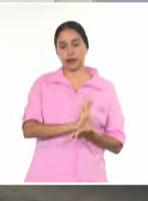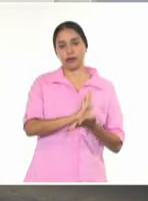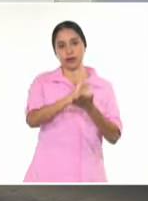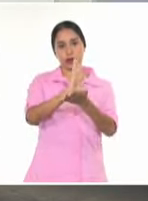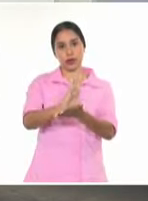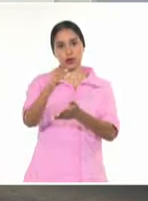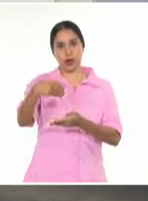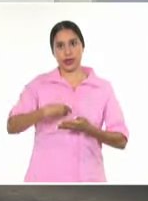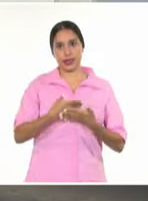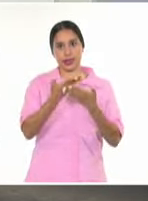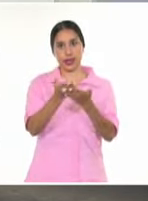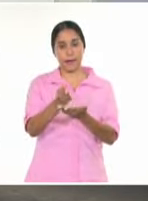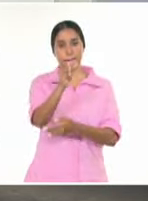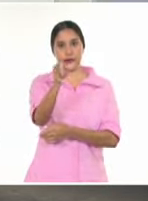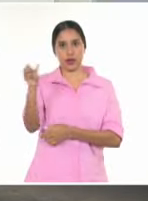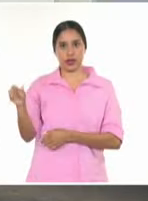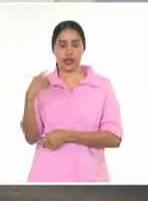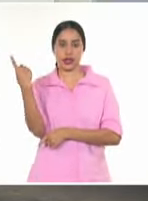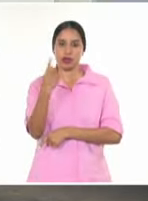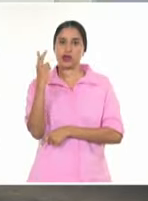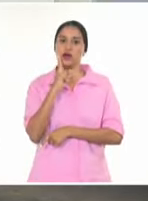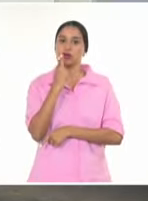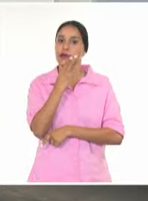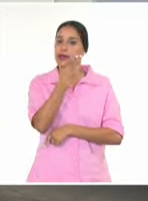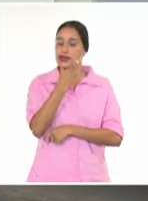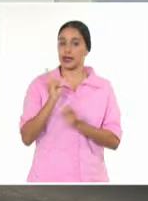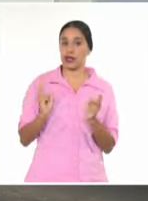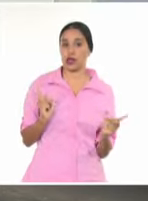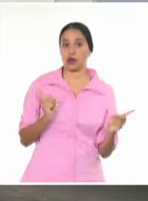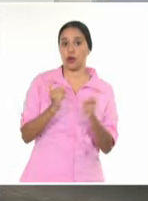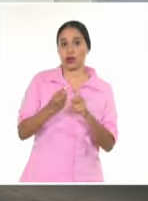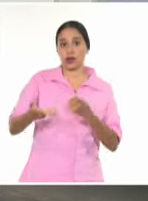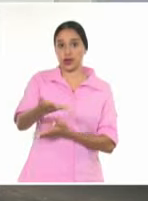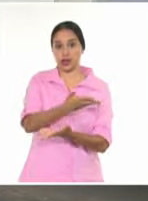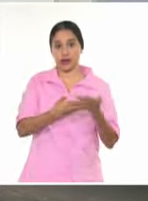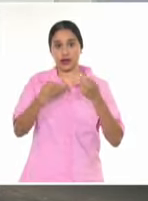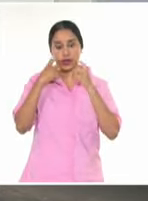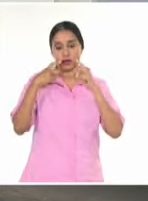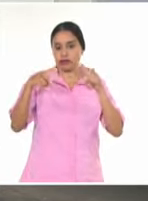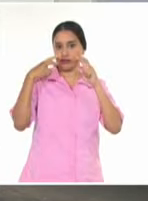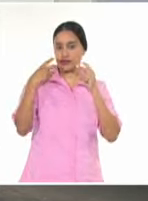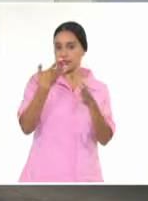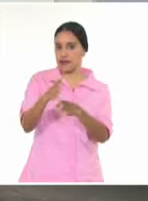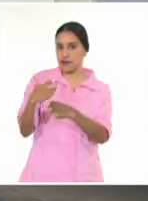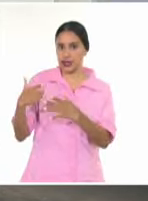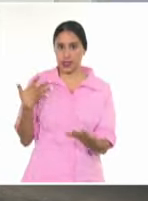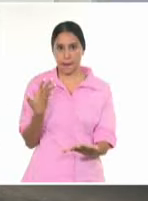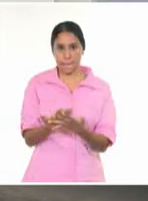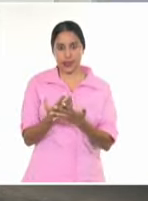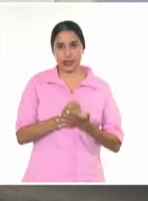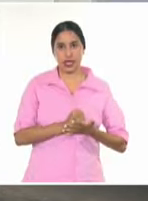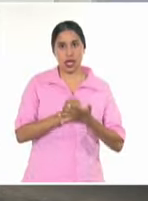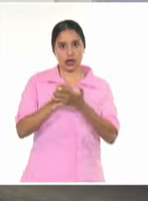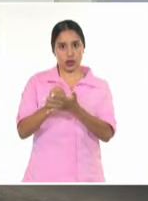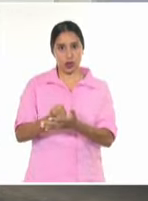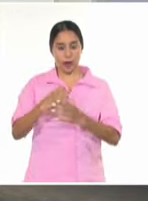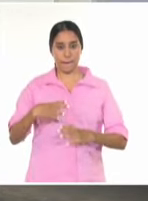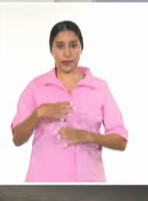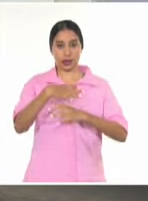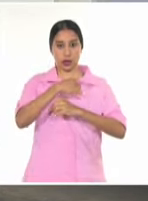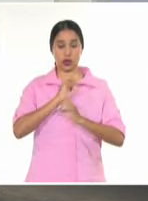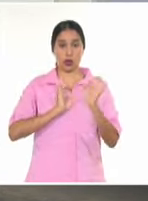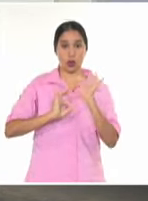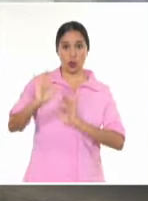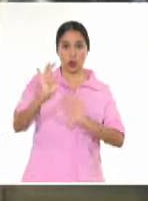la Biblioteca Nacional José Martí. En el encuentro se reconoció a varias instituciones que contribuyen a la salvaguarda del patrimonio edificado